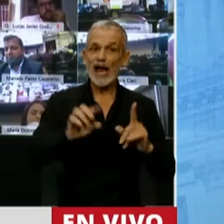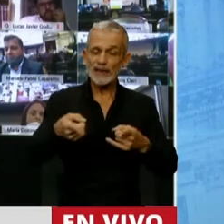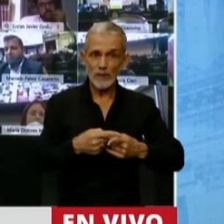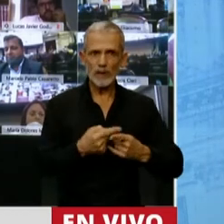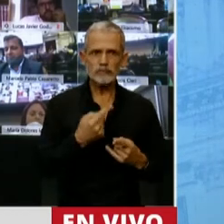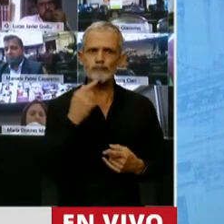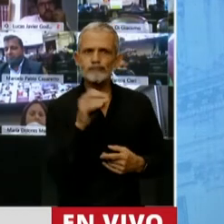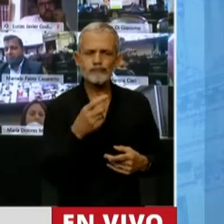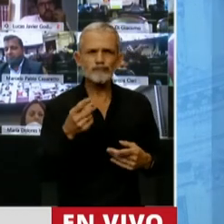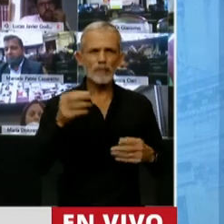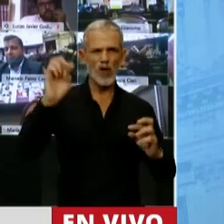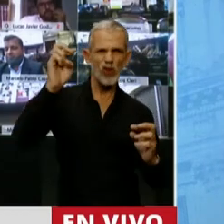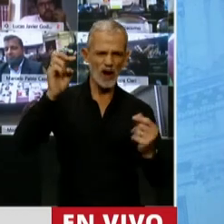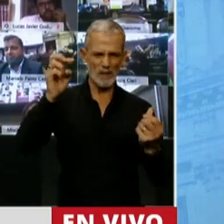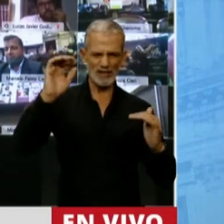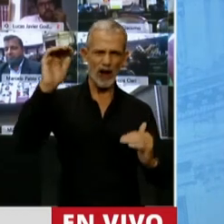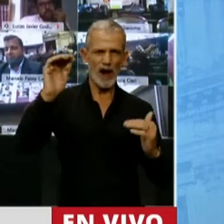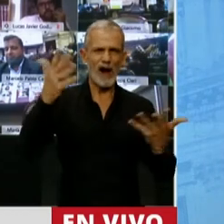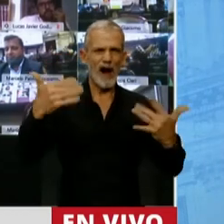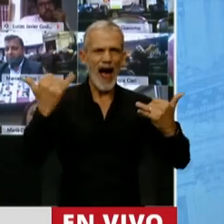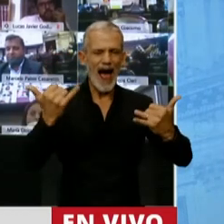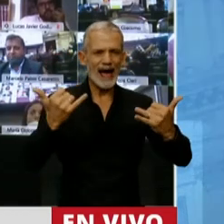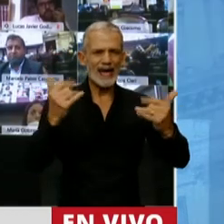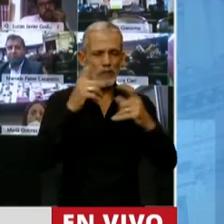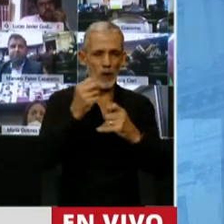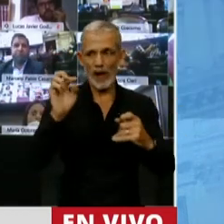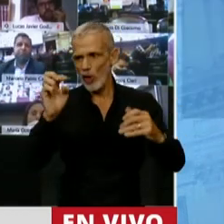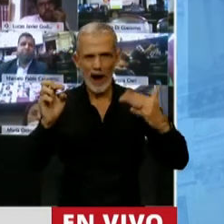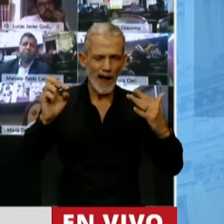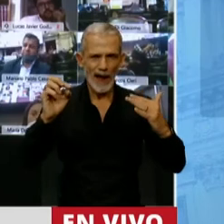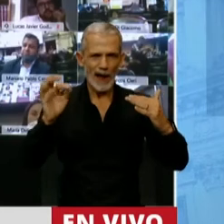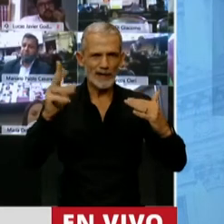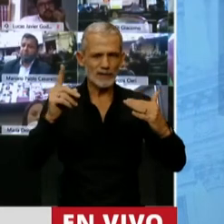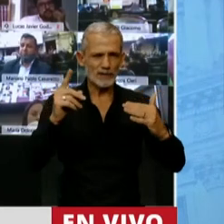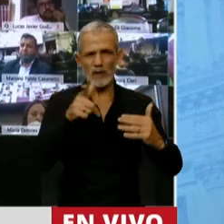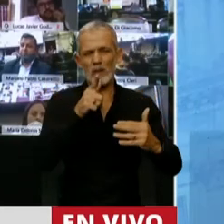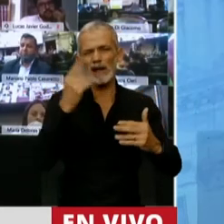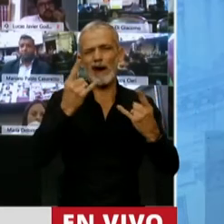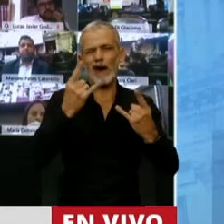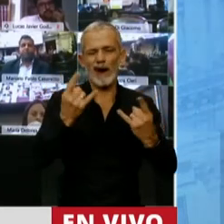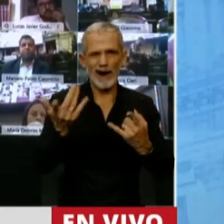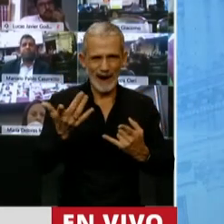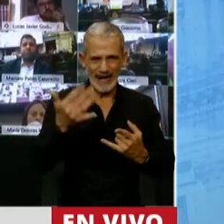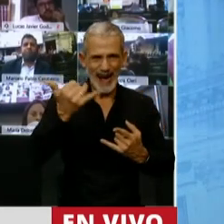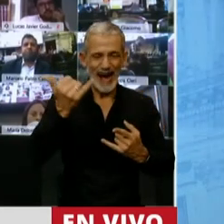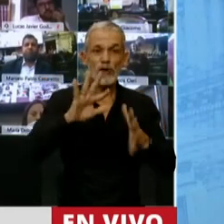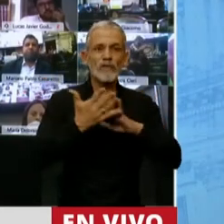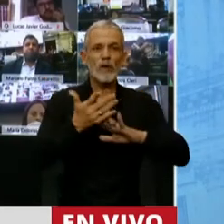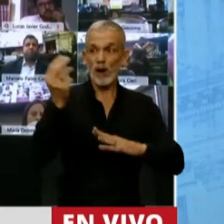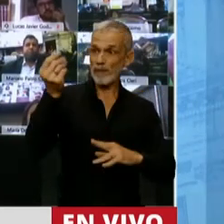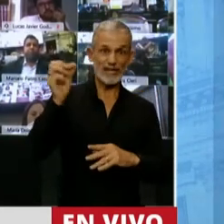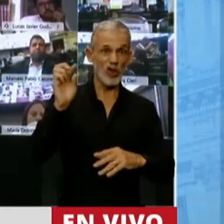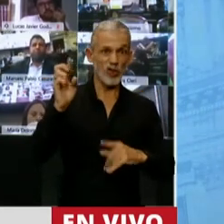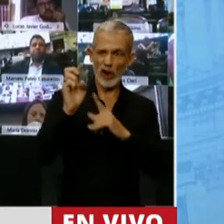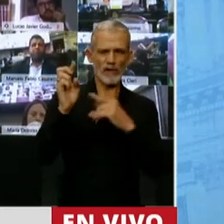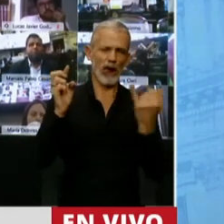cuestiona la política cambiaria, donde supuestamente las proyecciones macroeconómicas son ficticias, se sostiene que hay un tipo de cambio, un precio